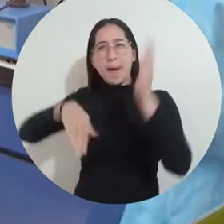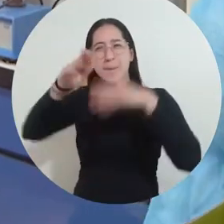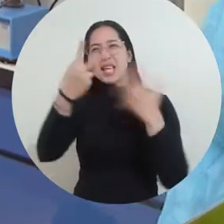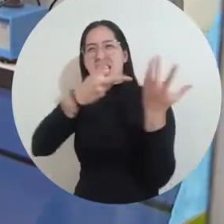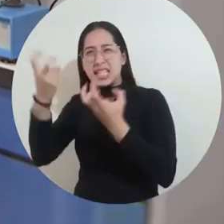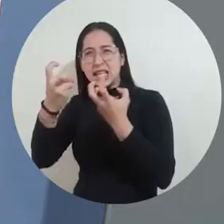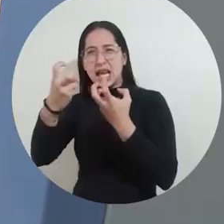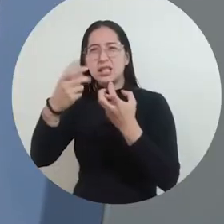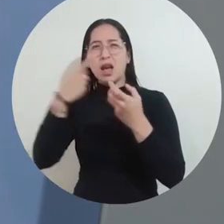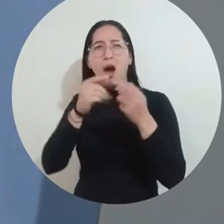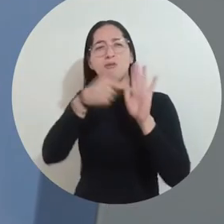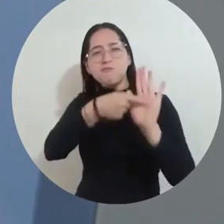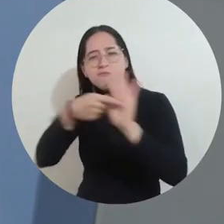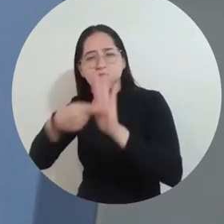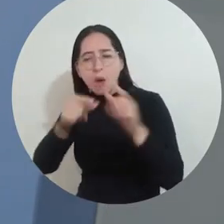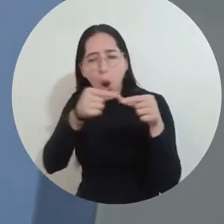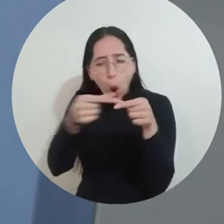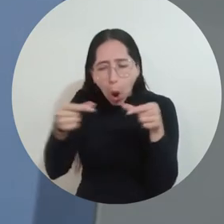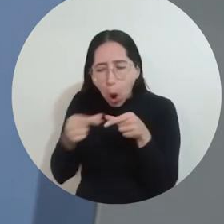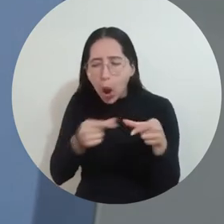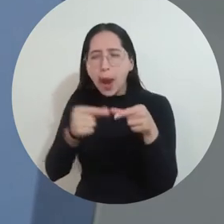muestras para su identificación.